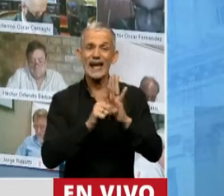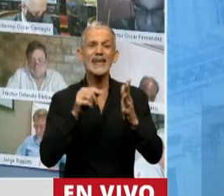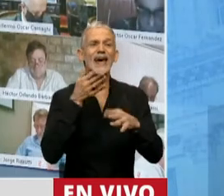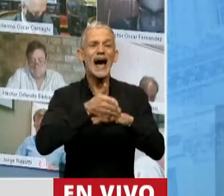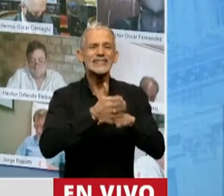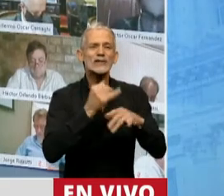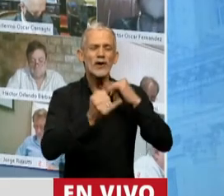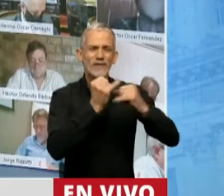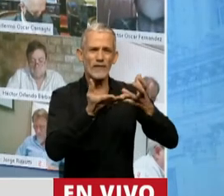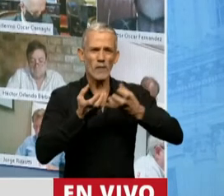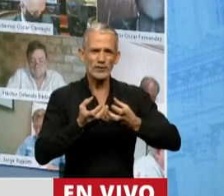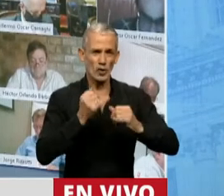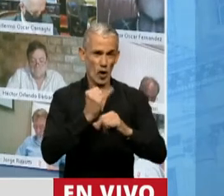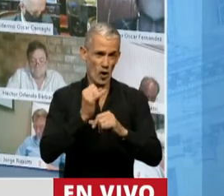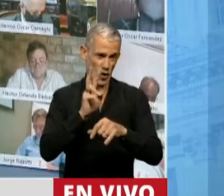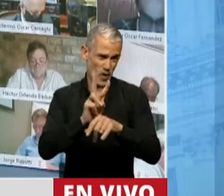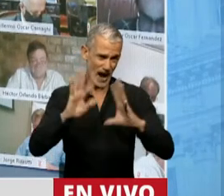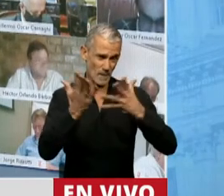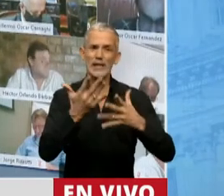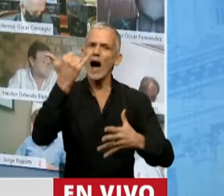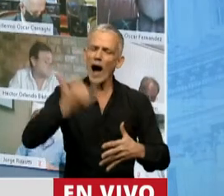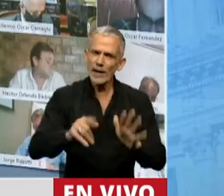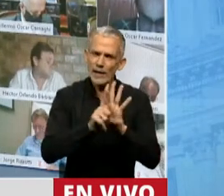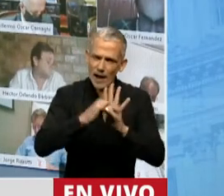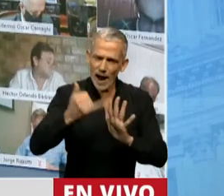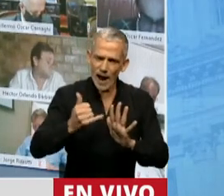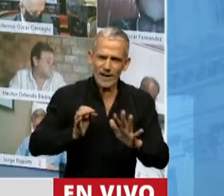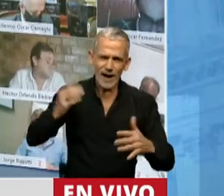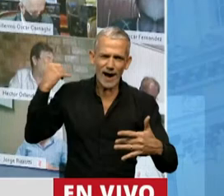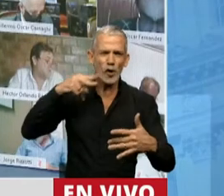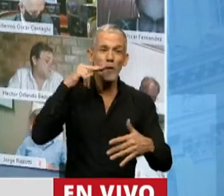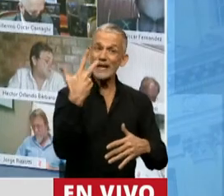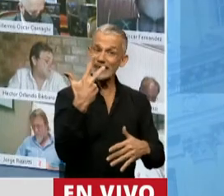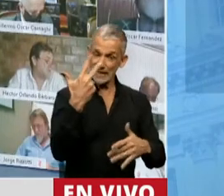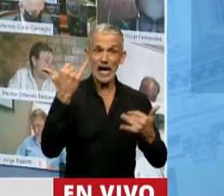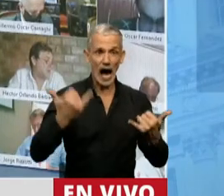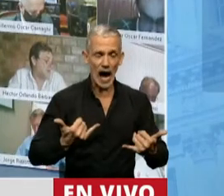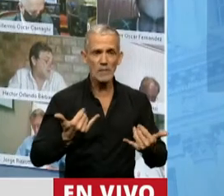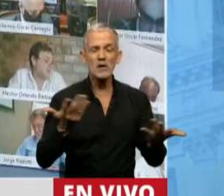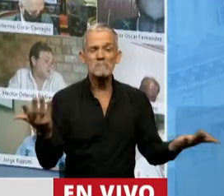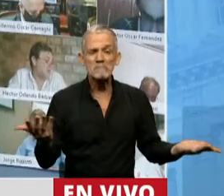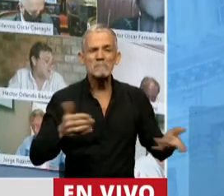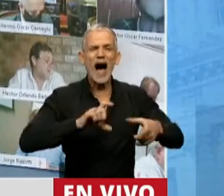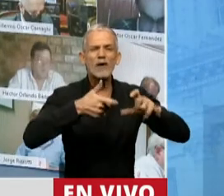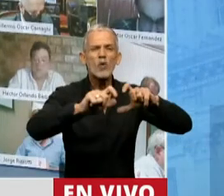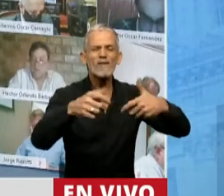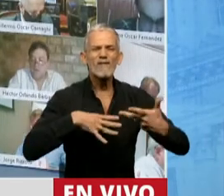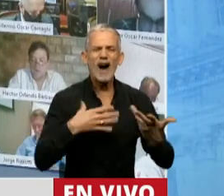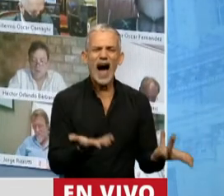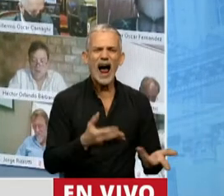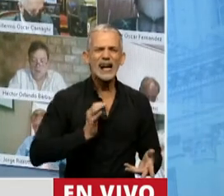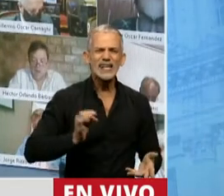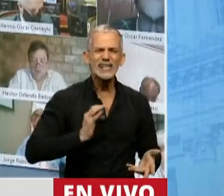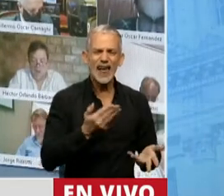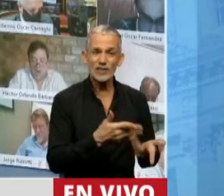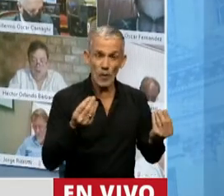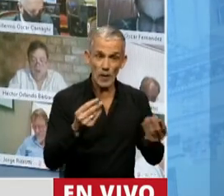a la información ambiental, que ya existe en la Argentina desde el año 2003, pero que está desactualizada luego de haber